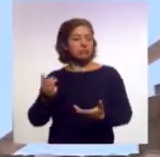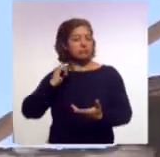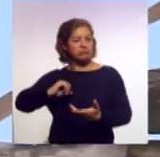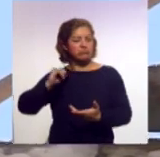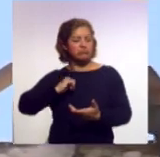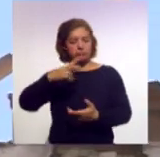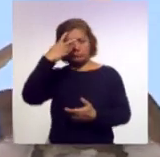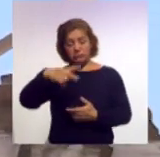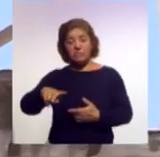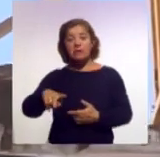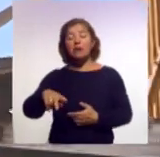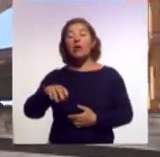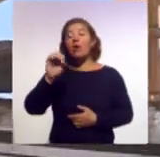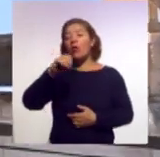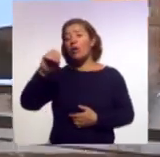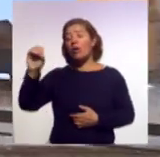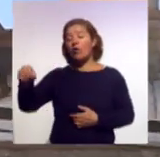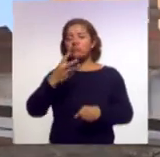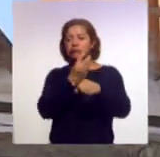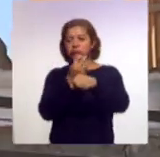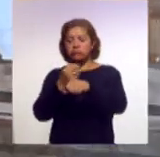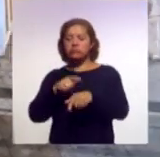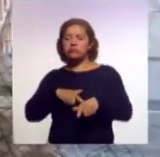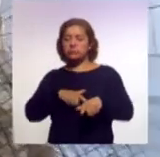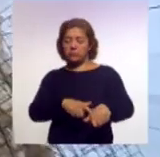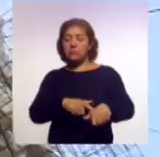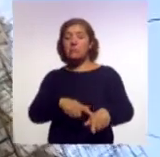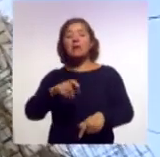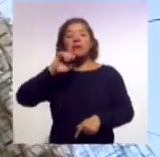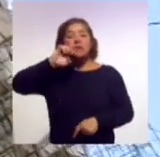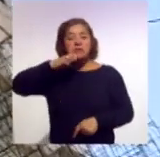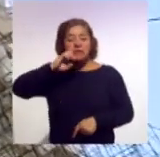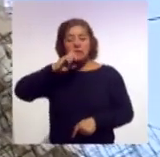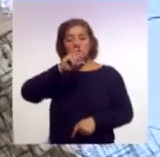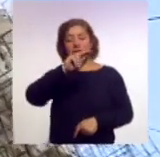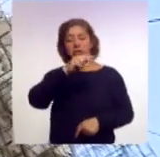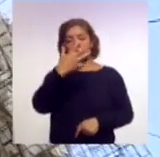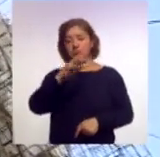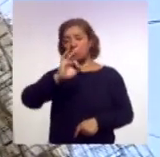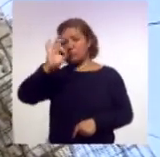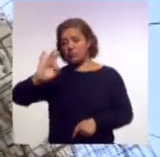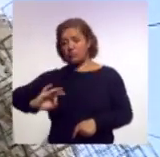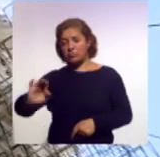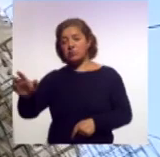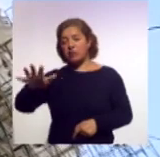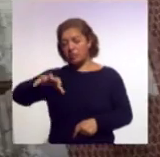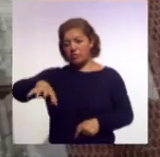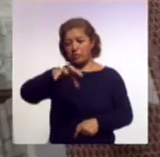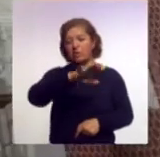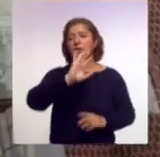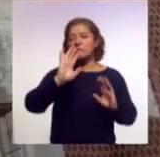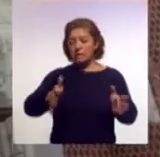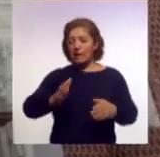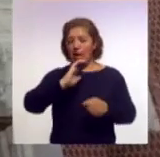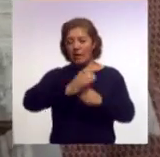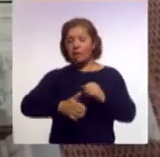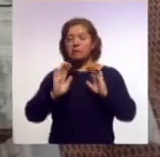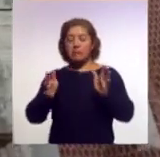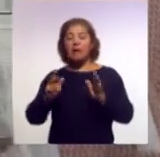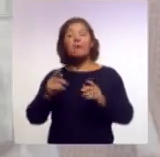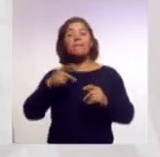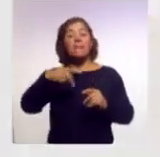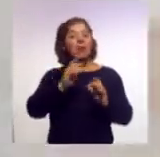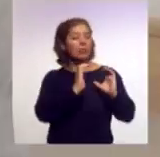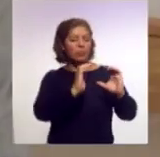encuentra en proceso y en la parroquia de San José el 85% de bienes muebles históricos están restaurados y resguardados en